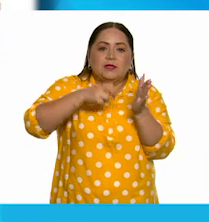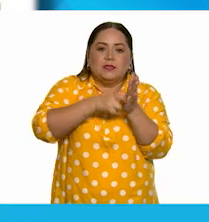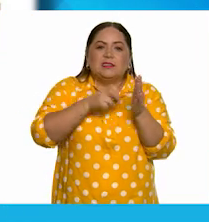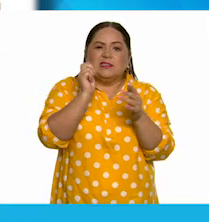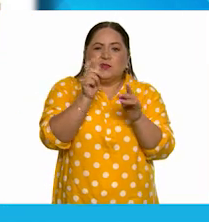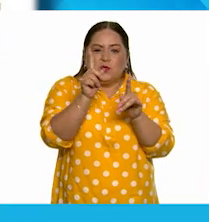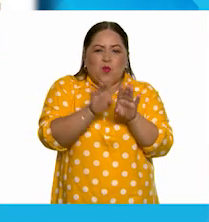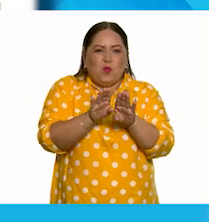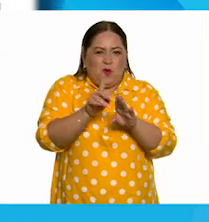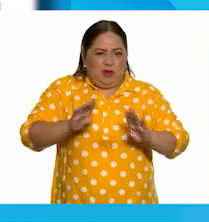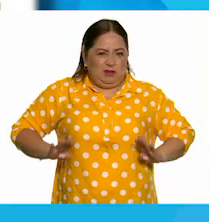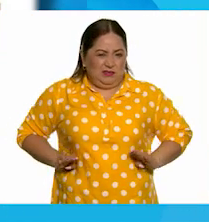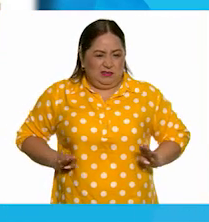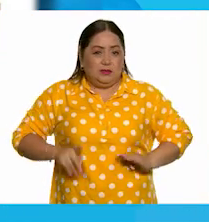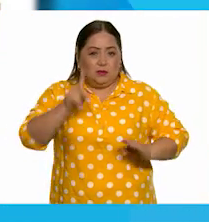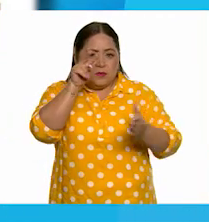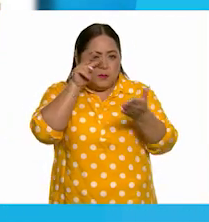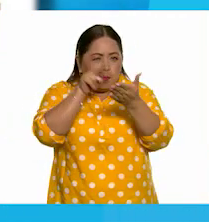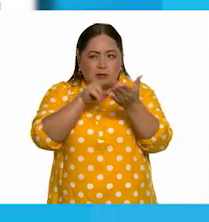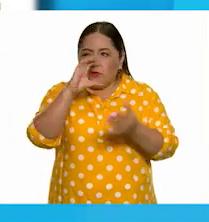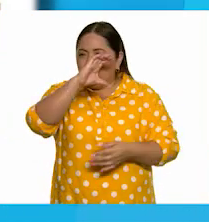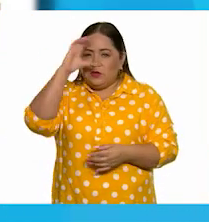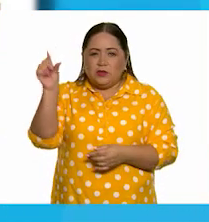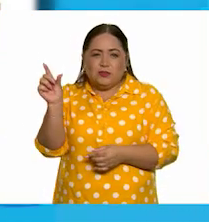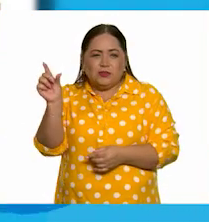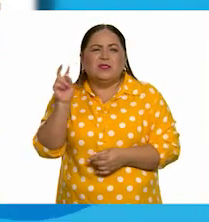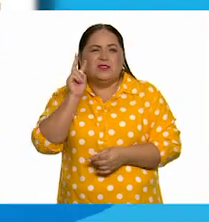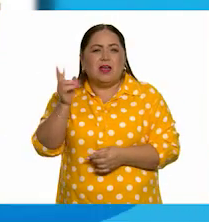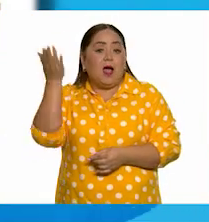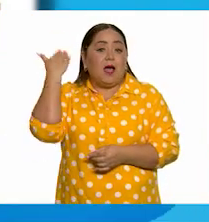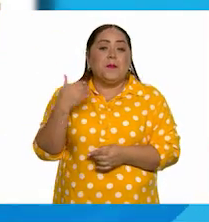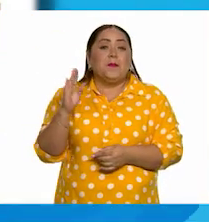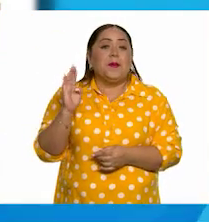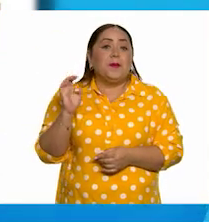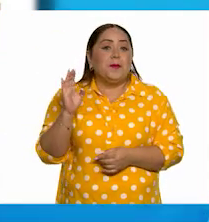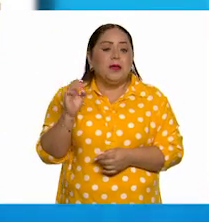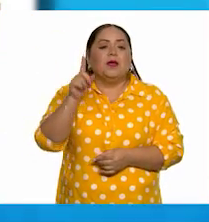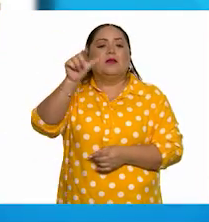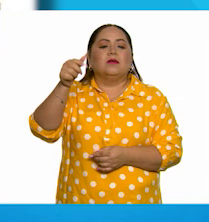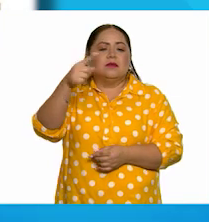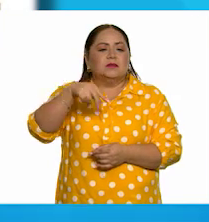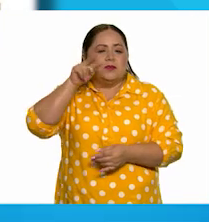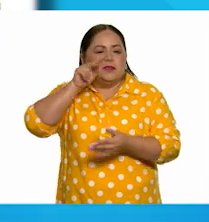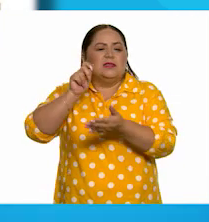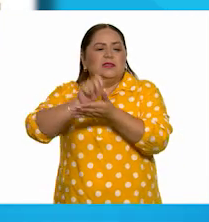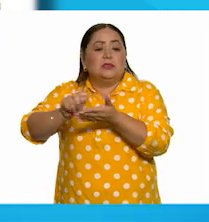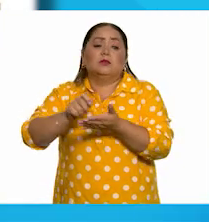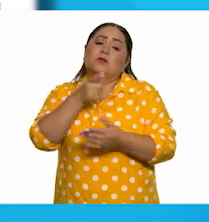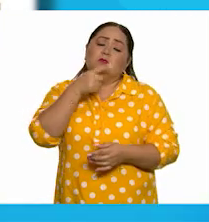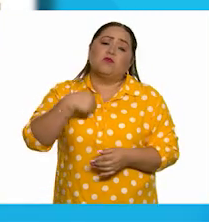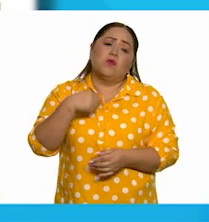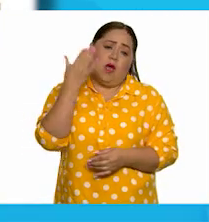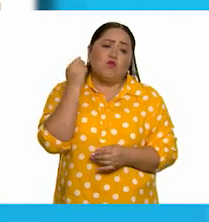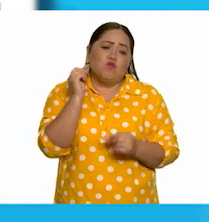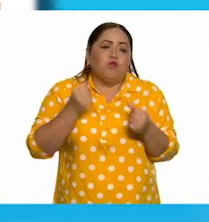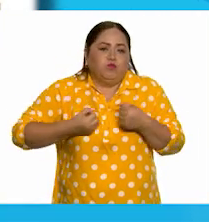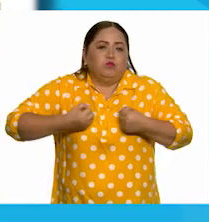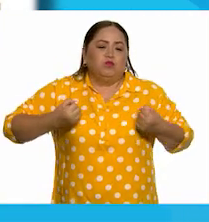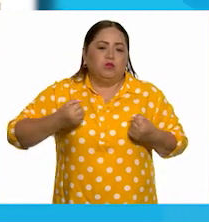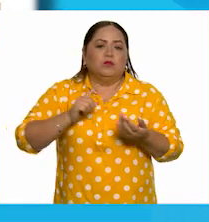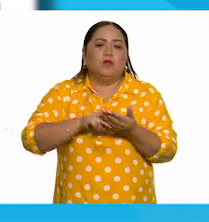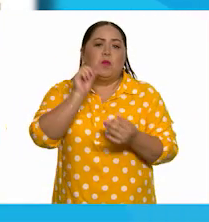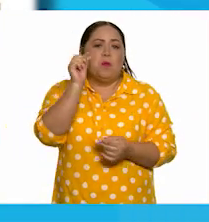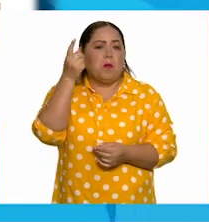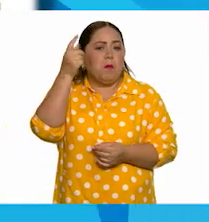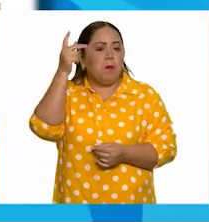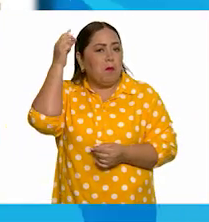descripción. Observa la fotografía de Luis cuando era bebé. Escucha la descripción que escribió. Yo era un poco gordito y tenía poco